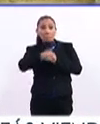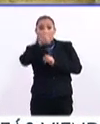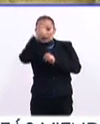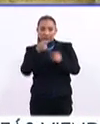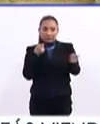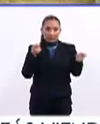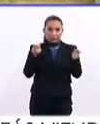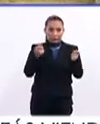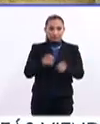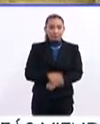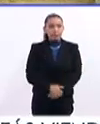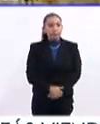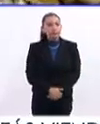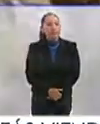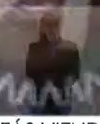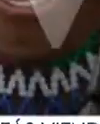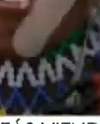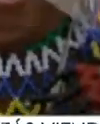principal objetivo.